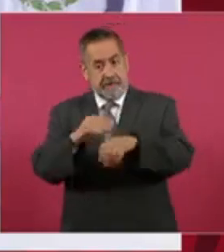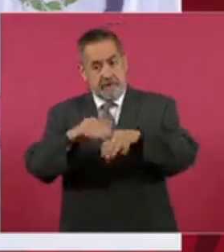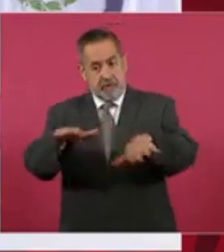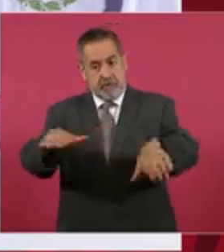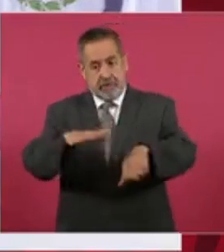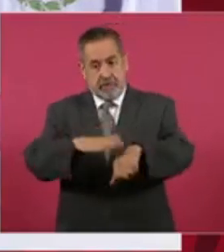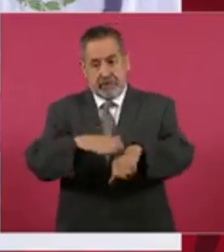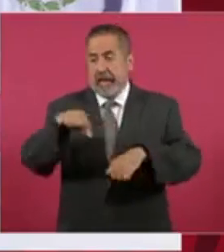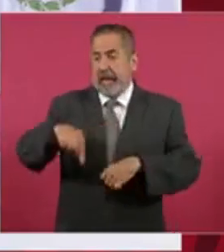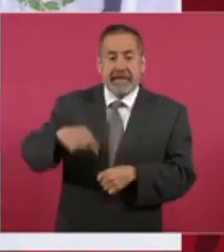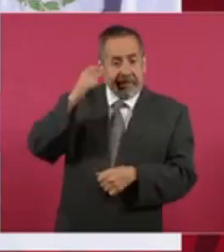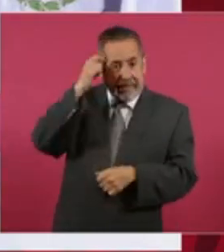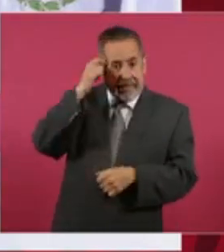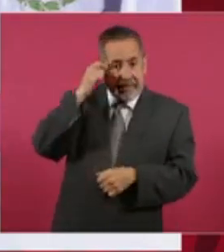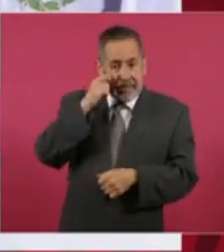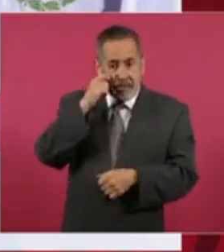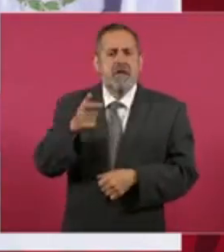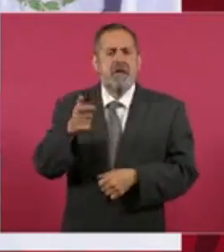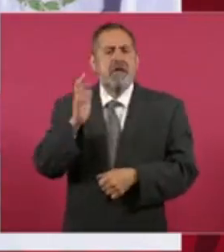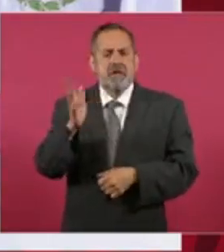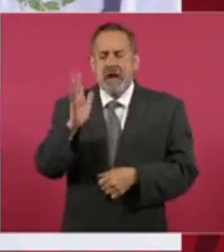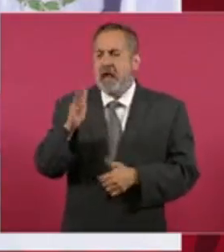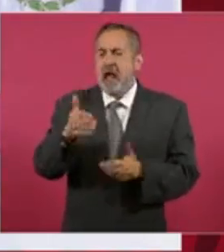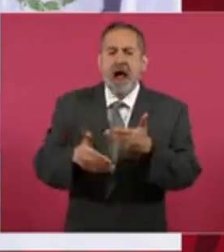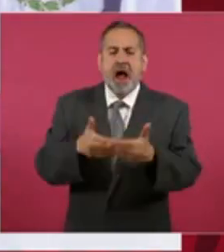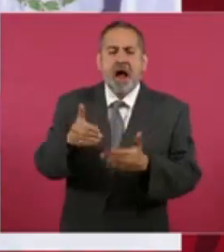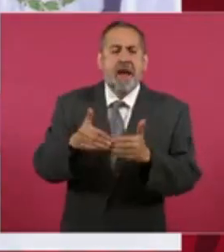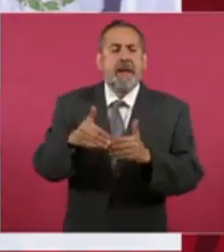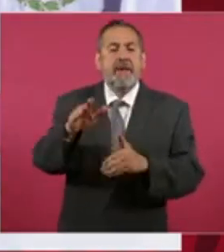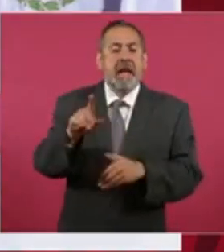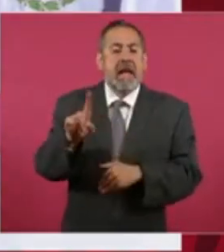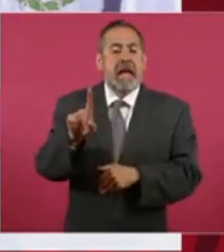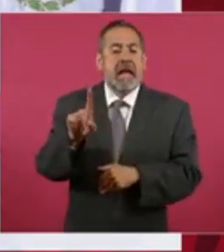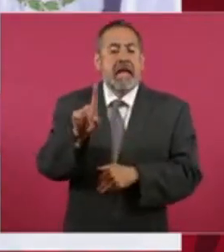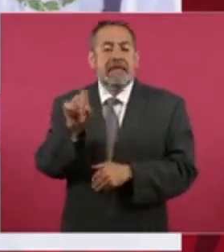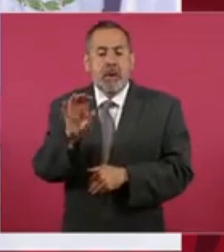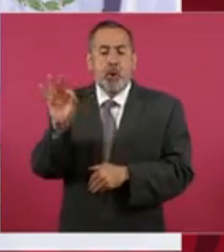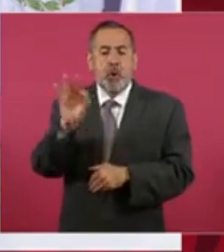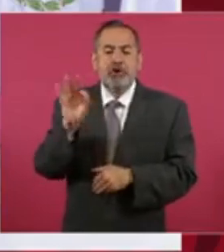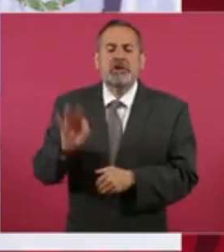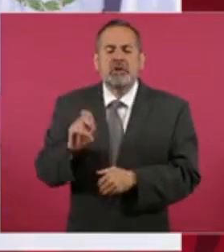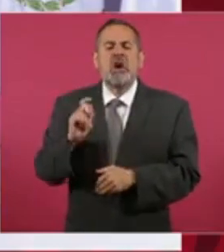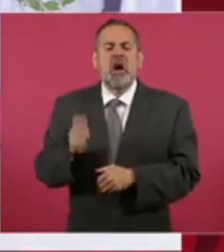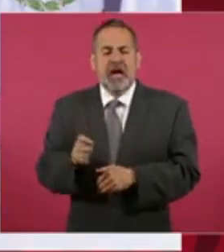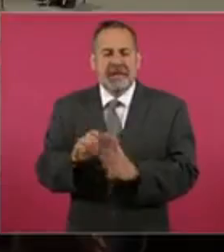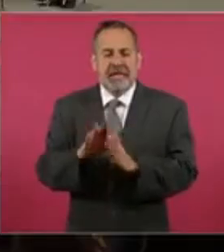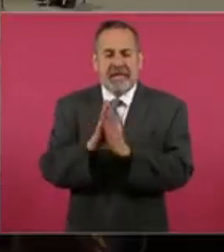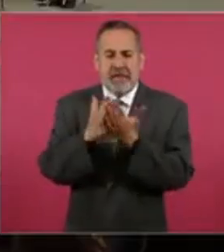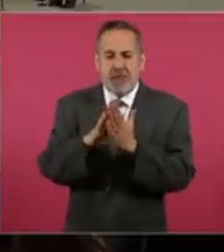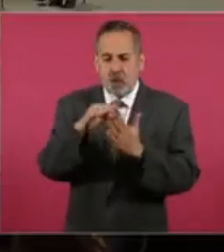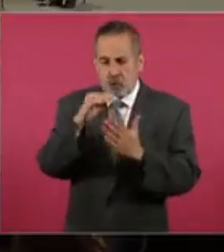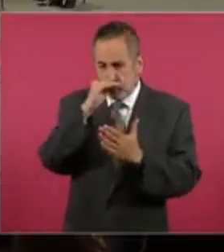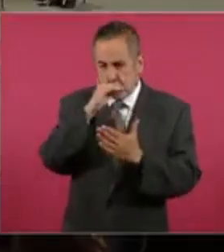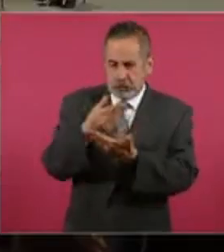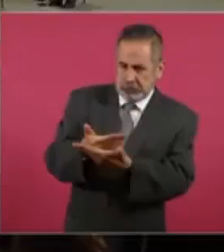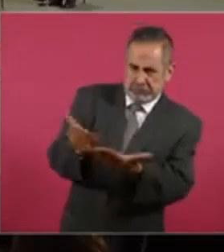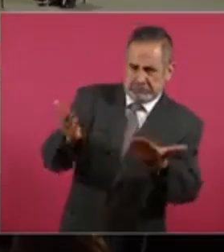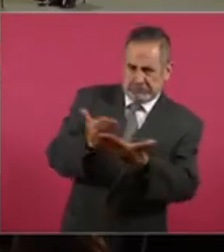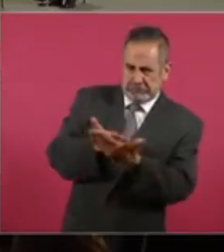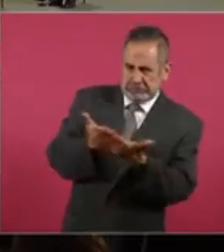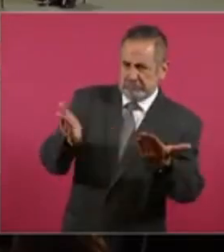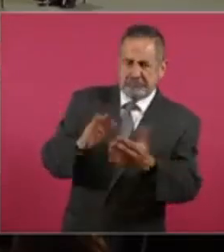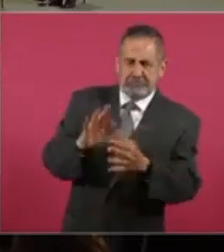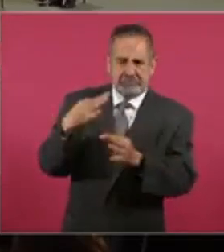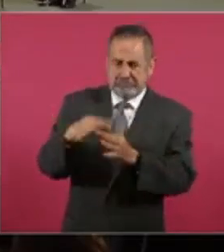ya tenemos un avance del 100% en la distribución de los libros de texto ya recibidos.